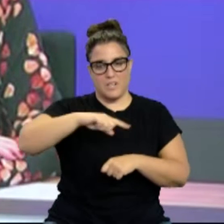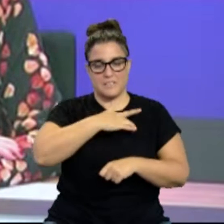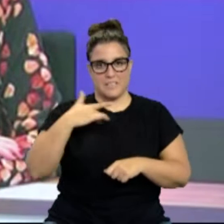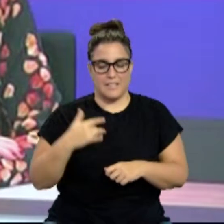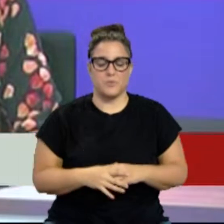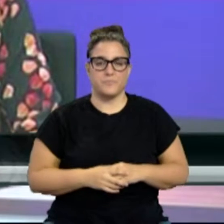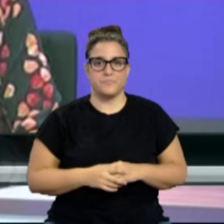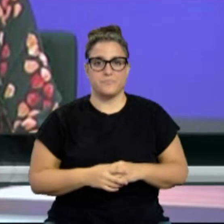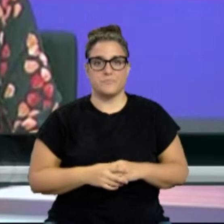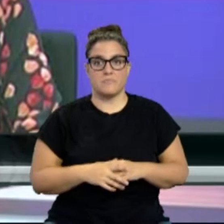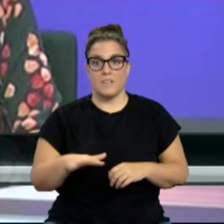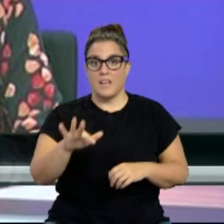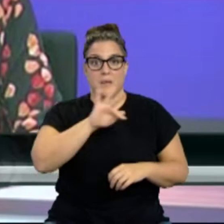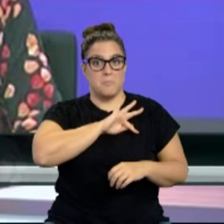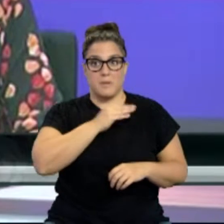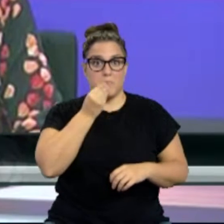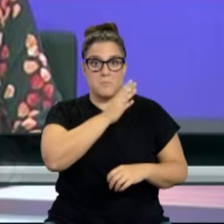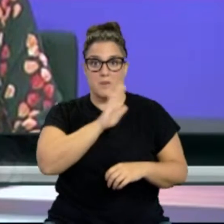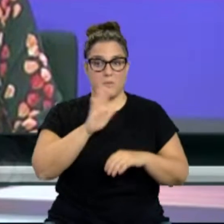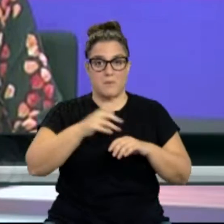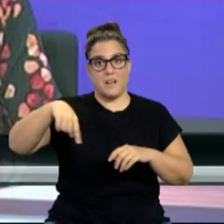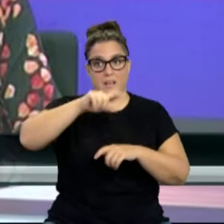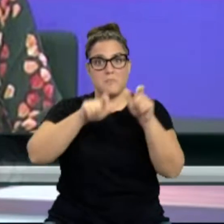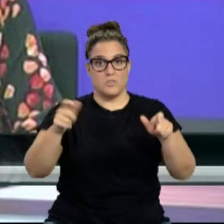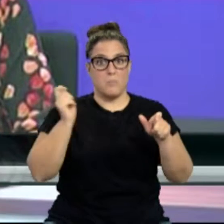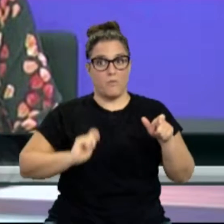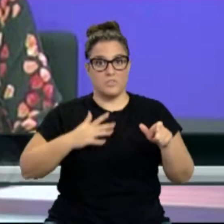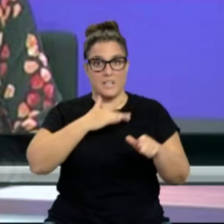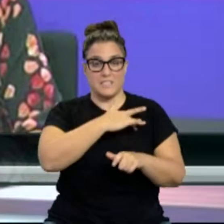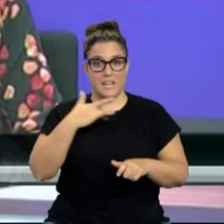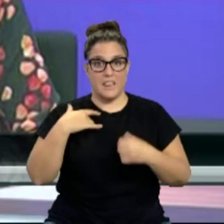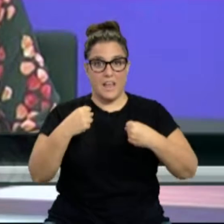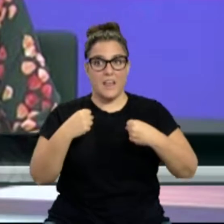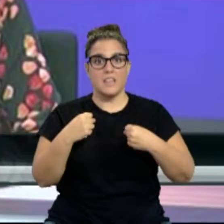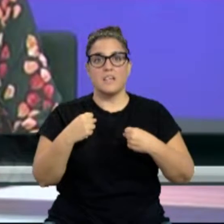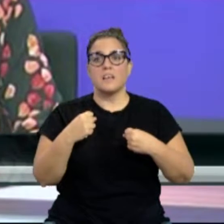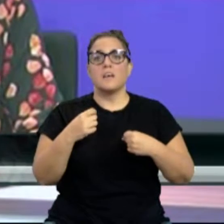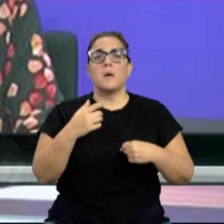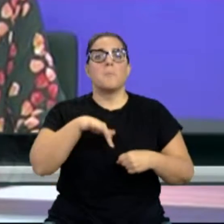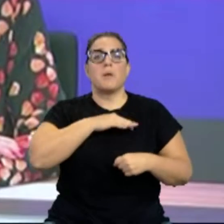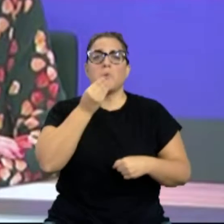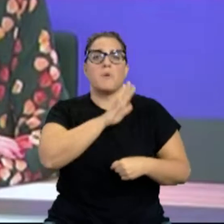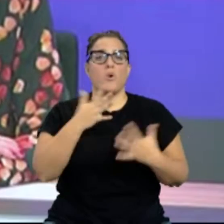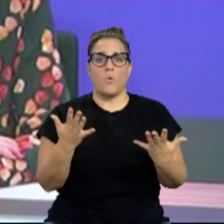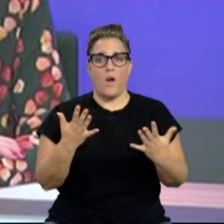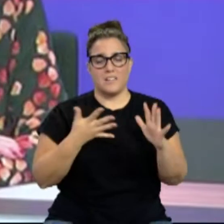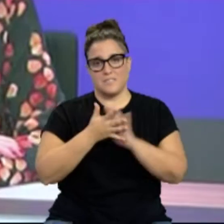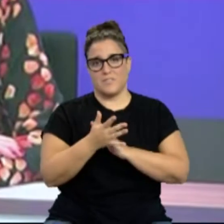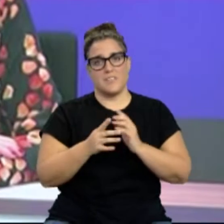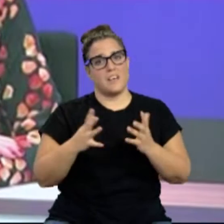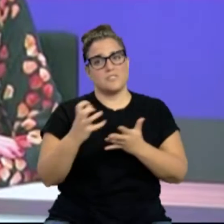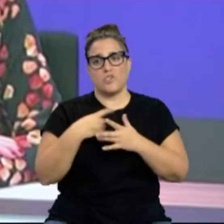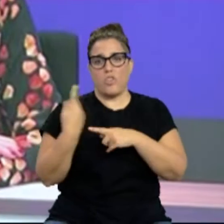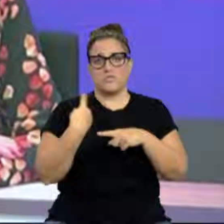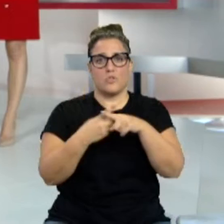Que el mejor premio y la distinción para los sanitarios es lograr entre todos y todas detener la expansión de esta